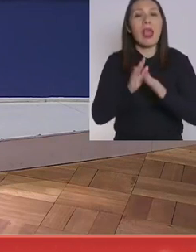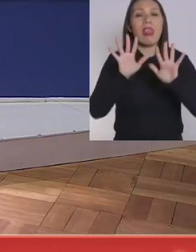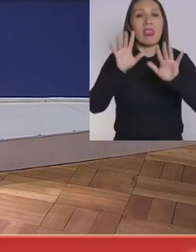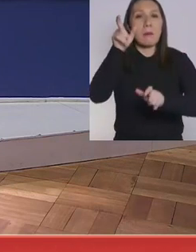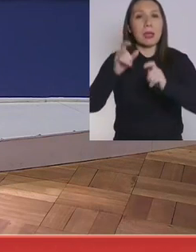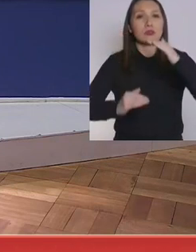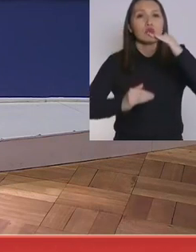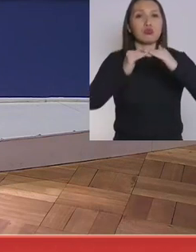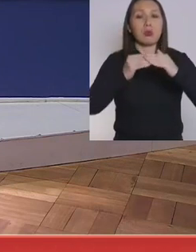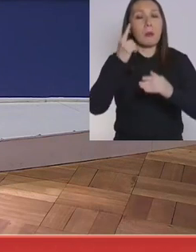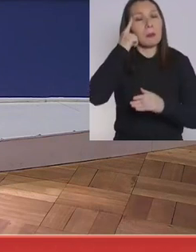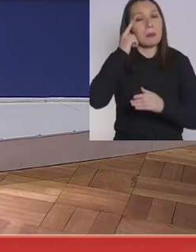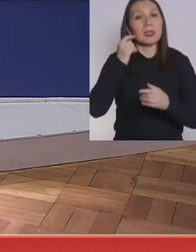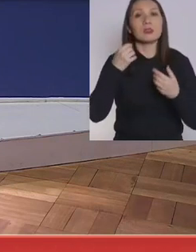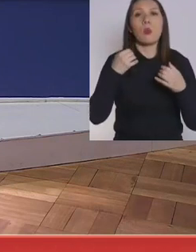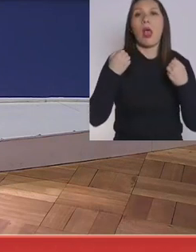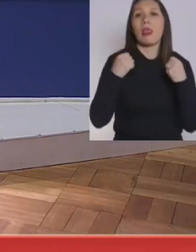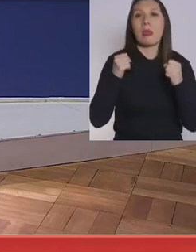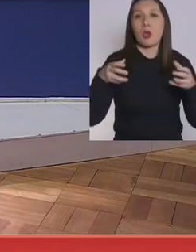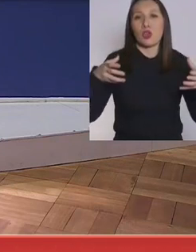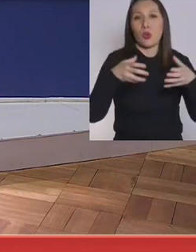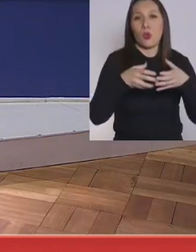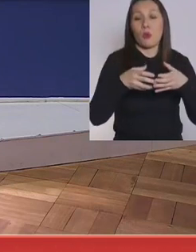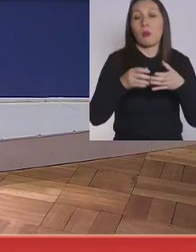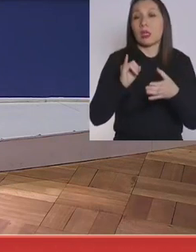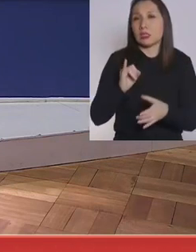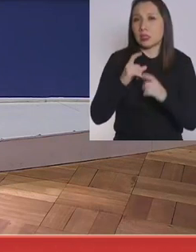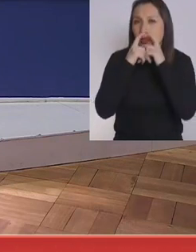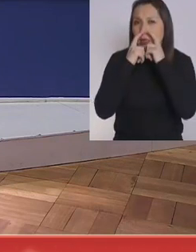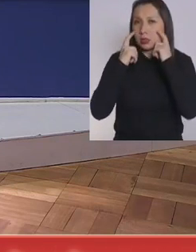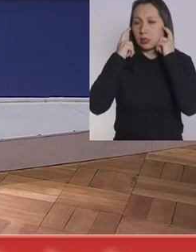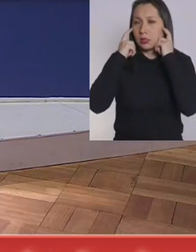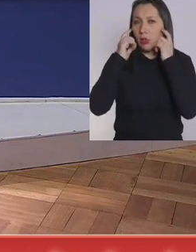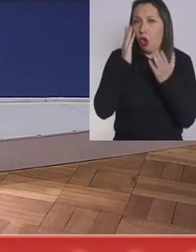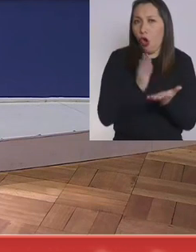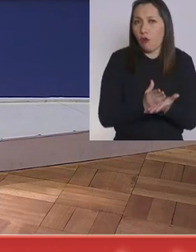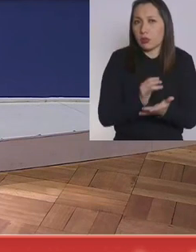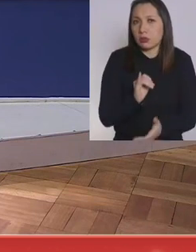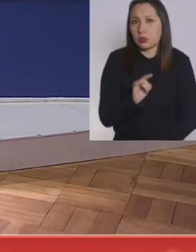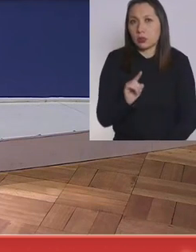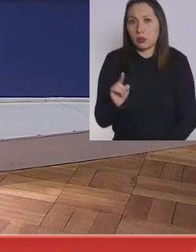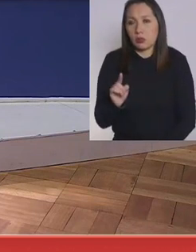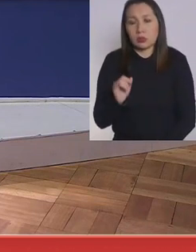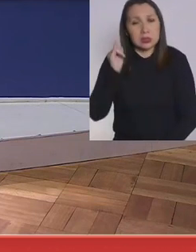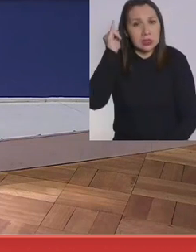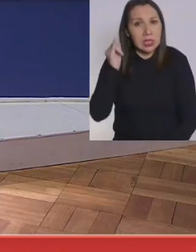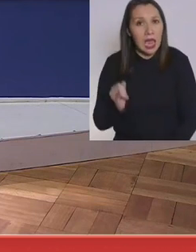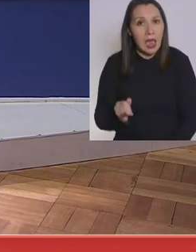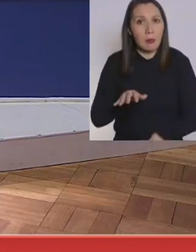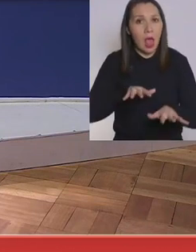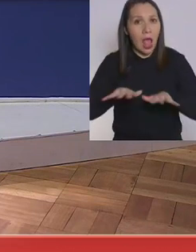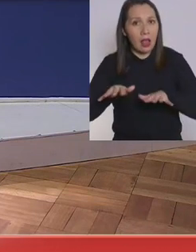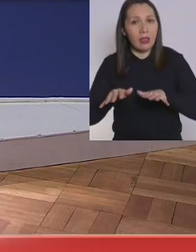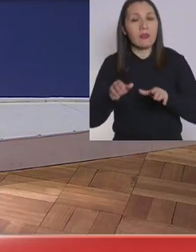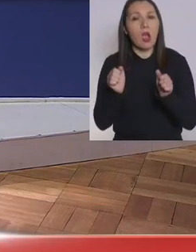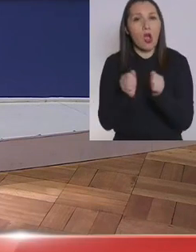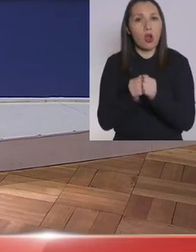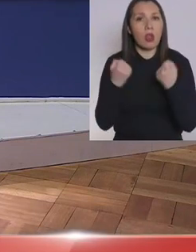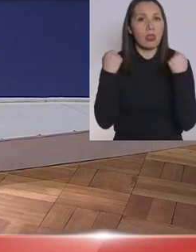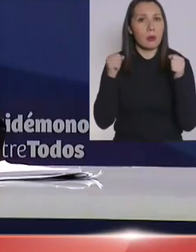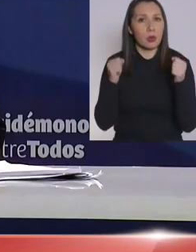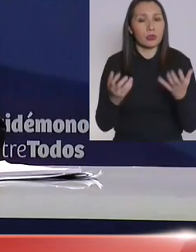personas en caso de ser un deporte colectivo? Y si es que el uso de mascarilla al final es obligatorio en todo momento de la actividad deportiva.